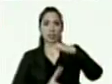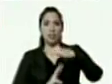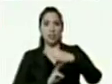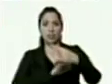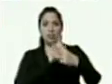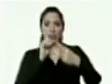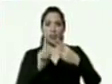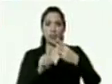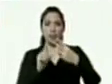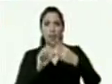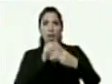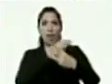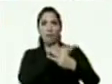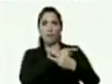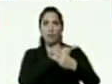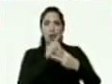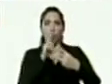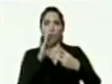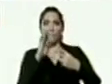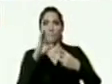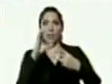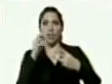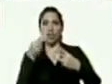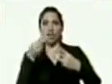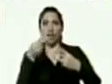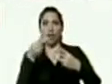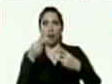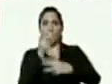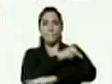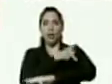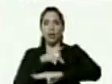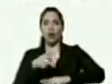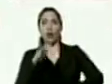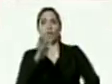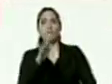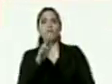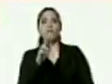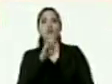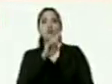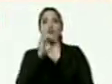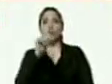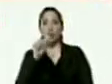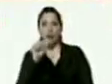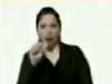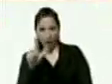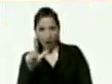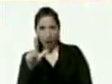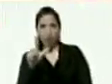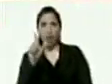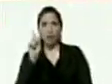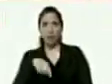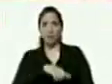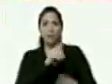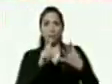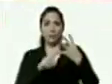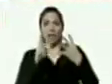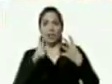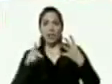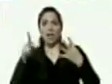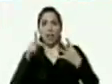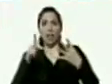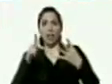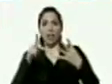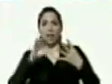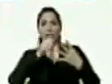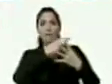Dofur de la parroquia El Furrial El Furrial Yor Kelly Villanueva jefe de la comunidad